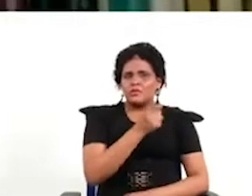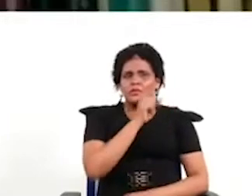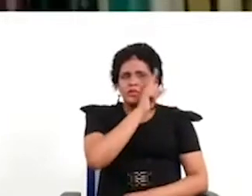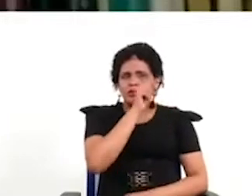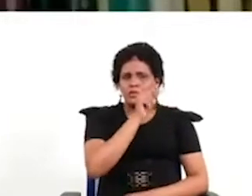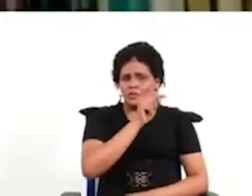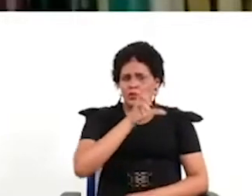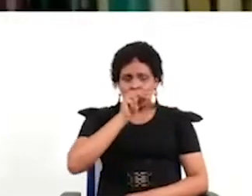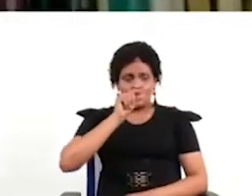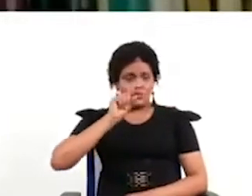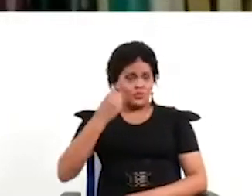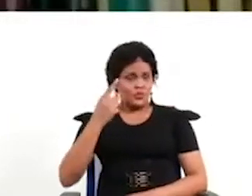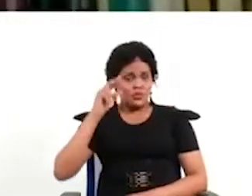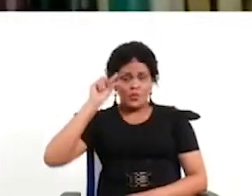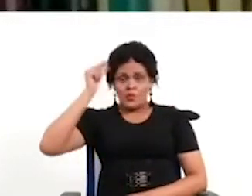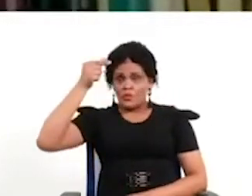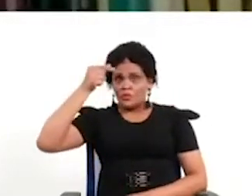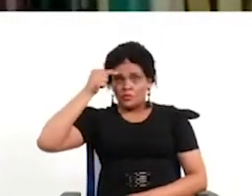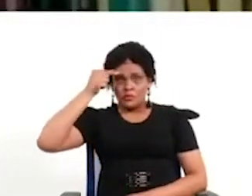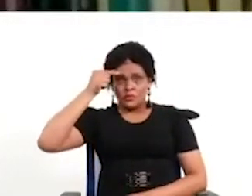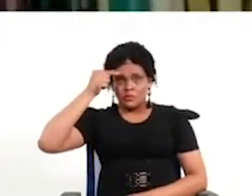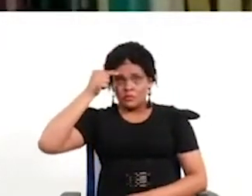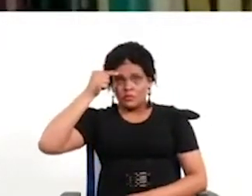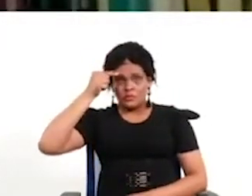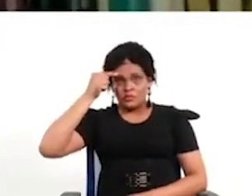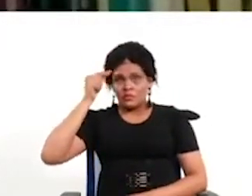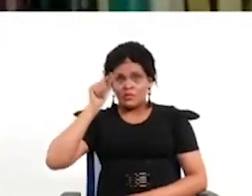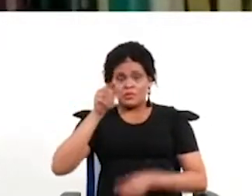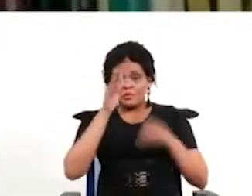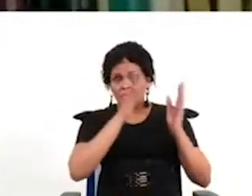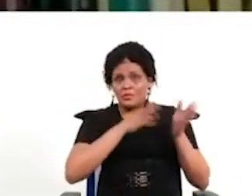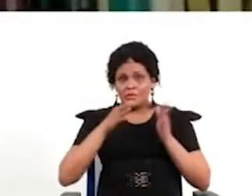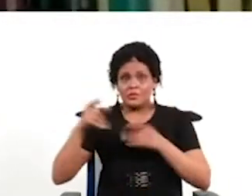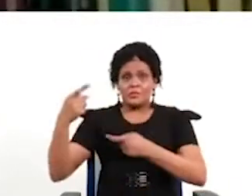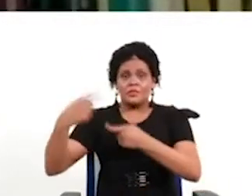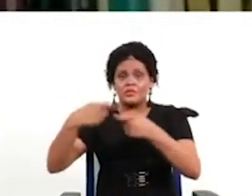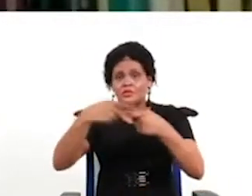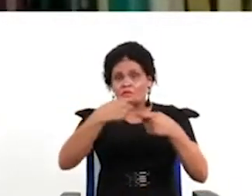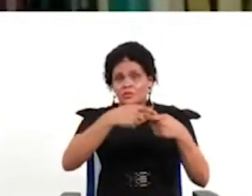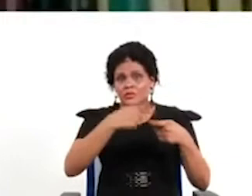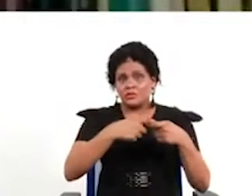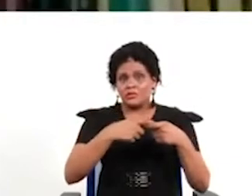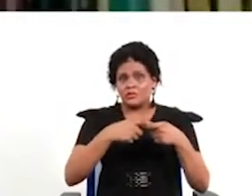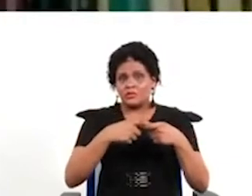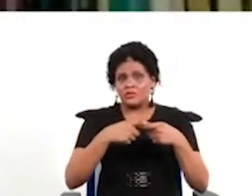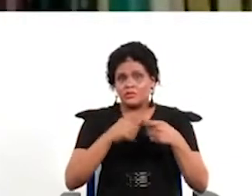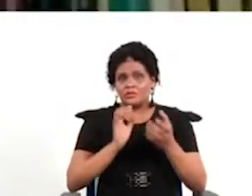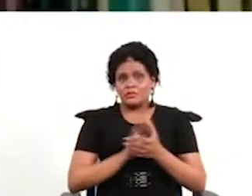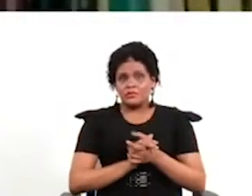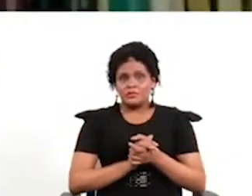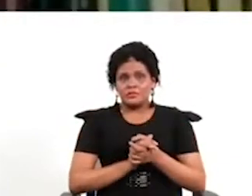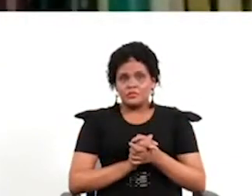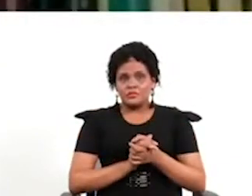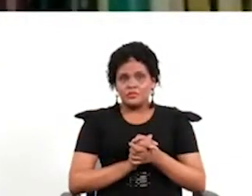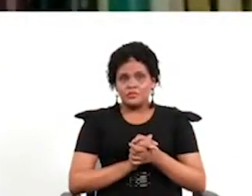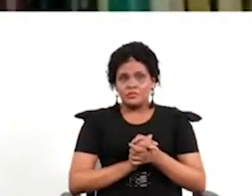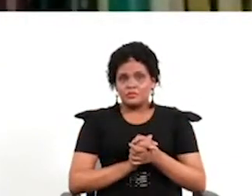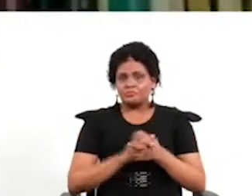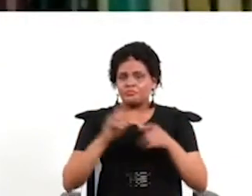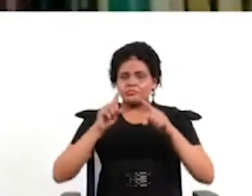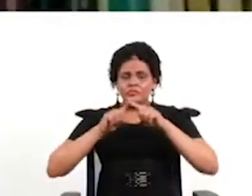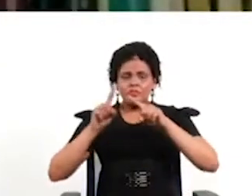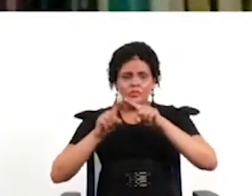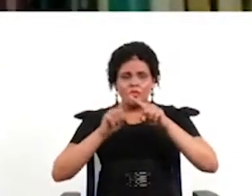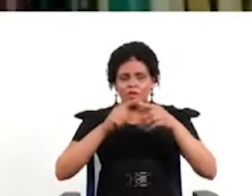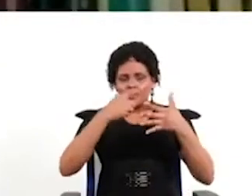hay gobiernos que promueven procesos participativos como el de Bachelet como el cubano